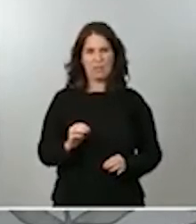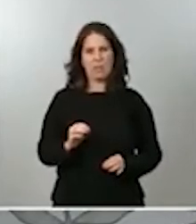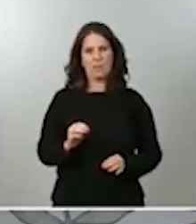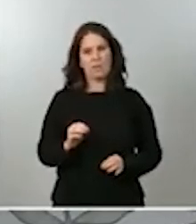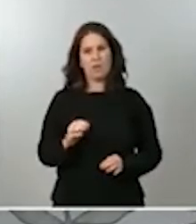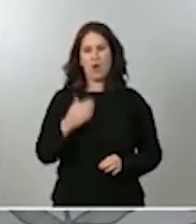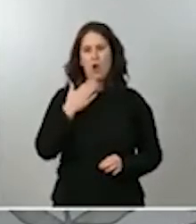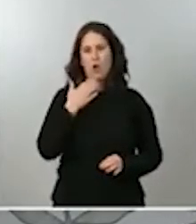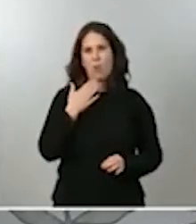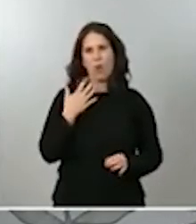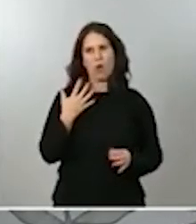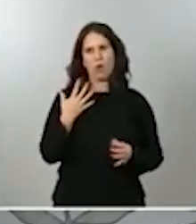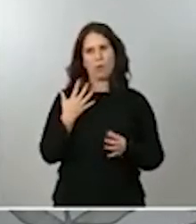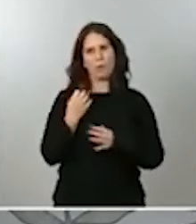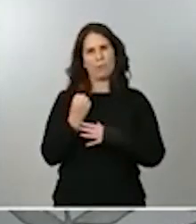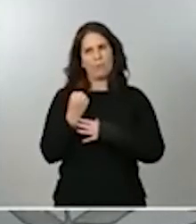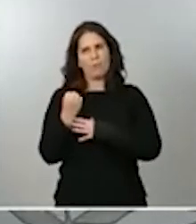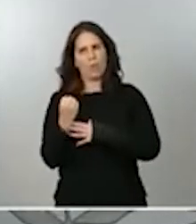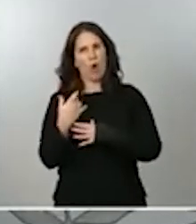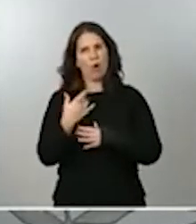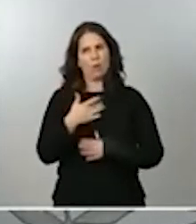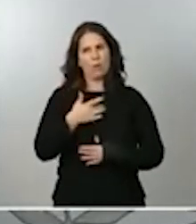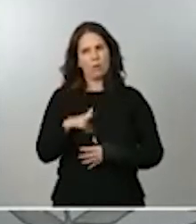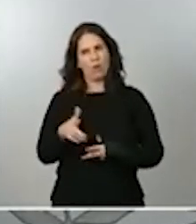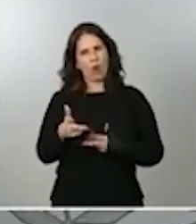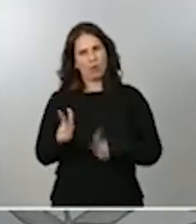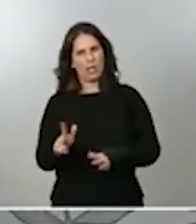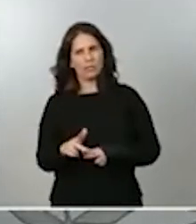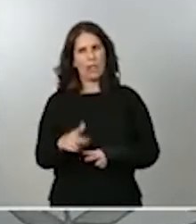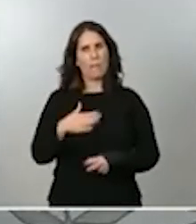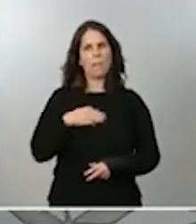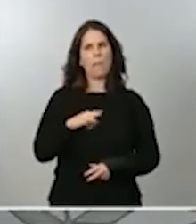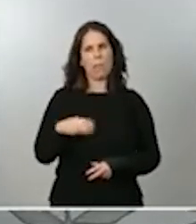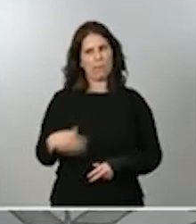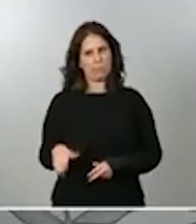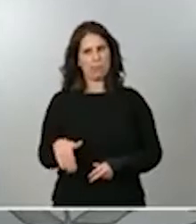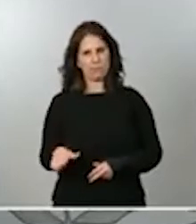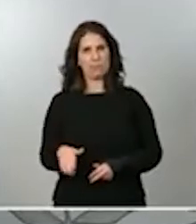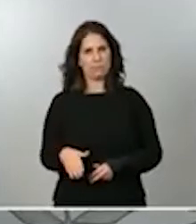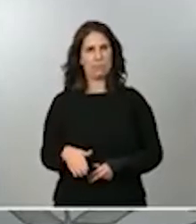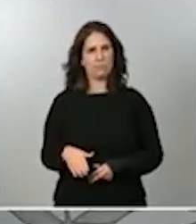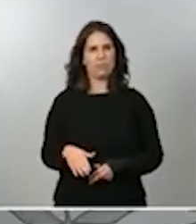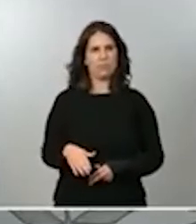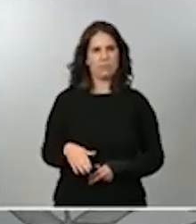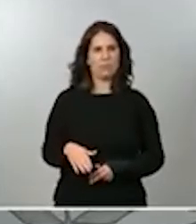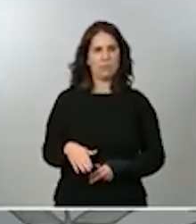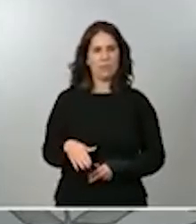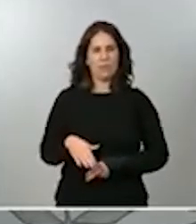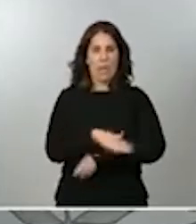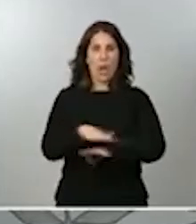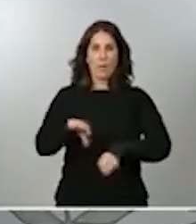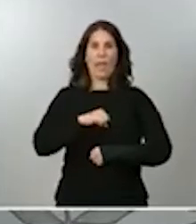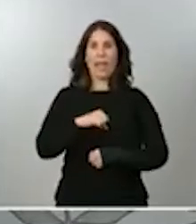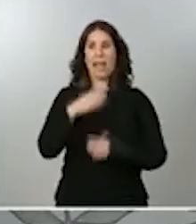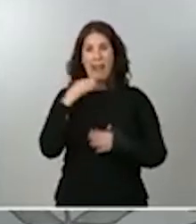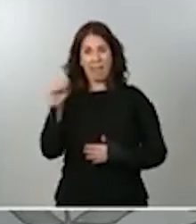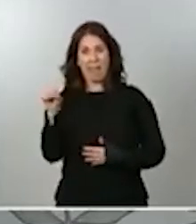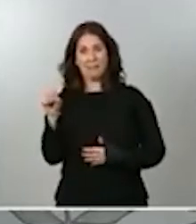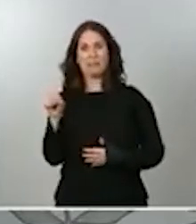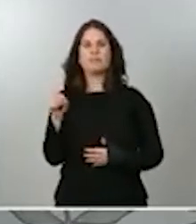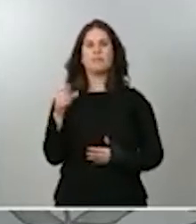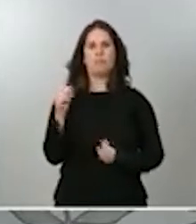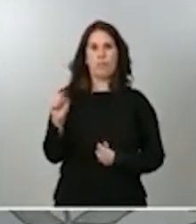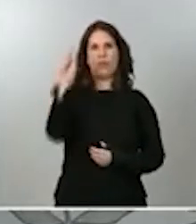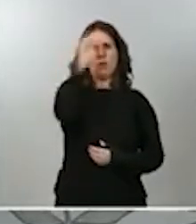consentidora del Partido Popular, que gobierna, gracias a ello en muchas de las Administraciones,